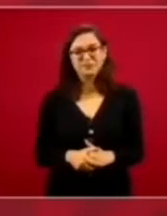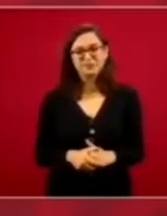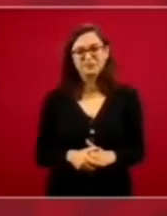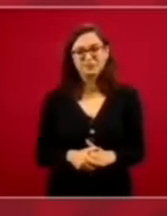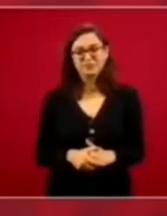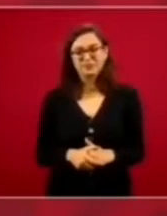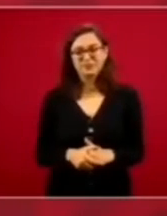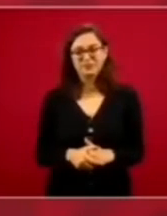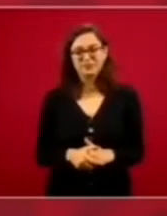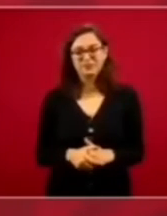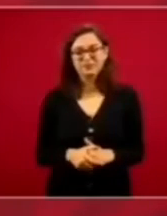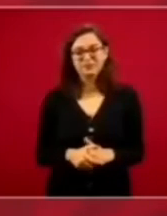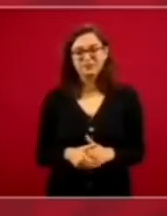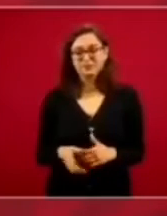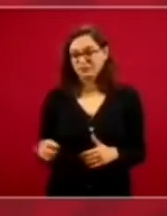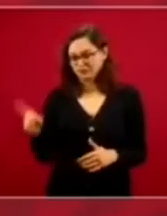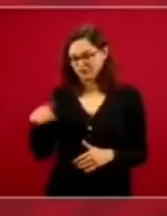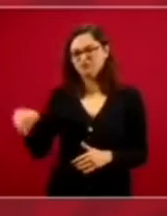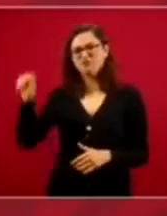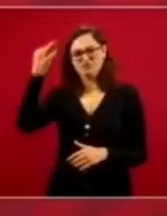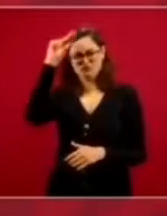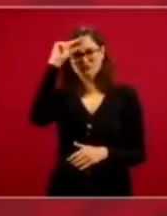es una intelectualidad